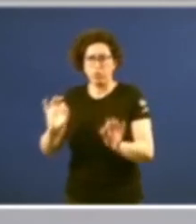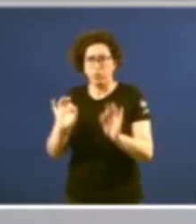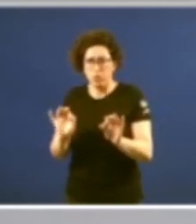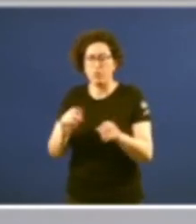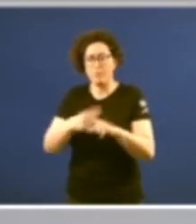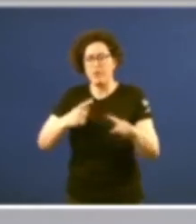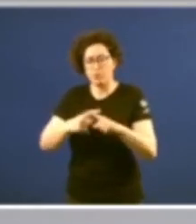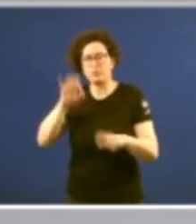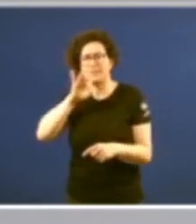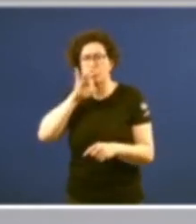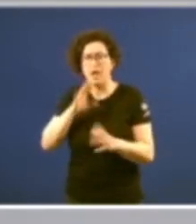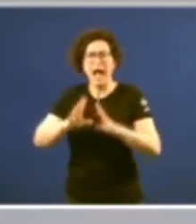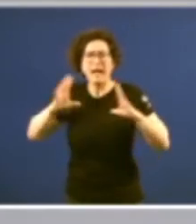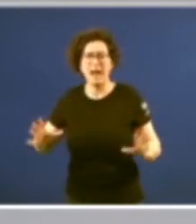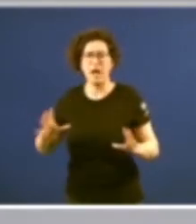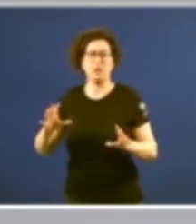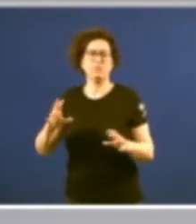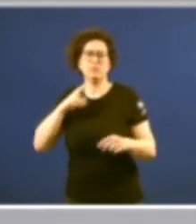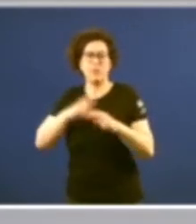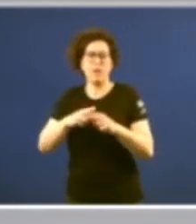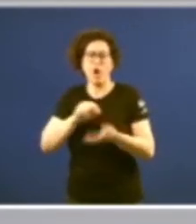a gran obra colectiva do autogoverno